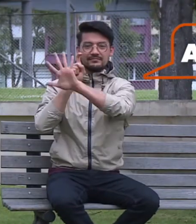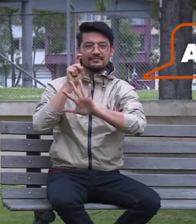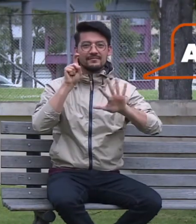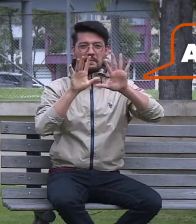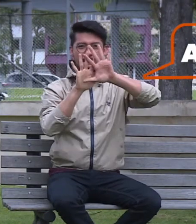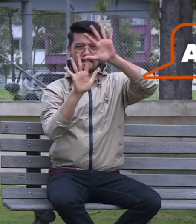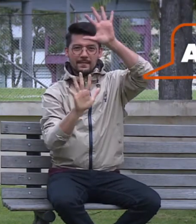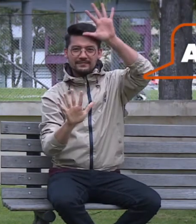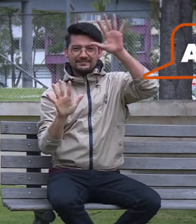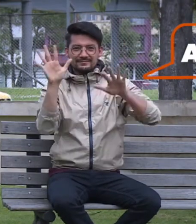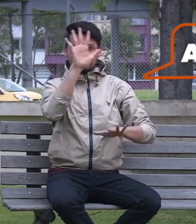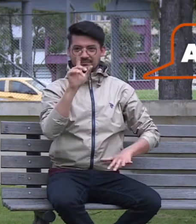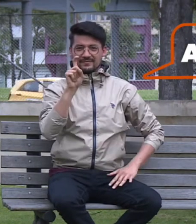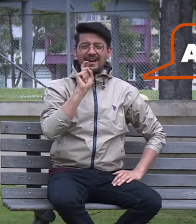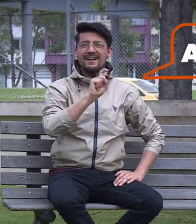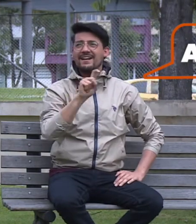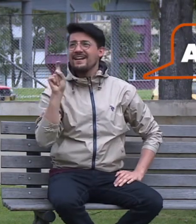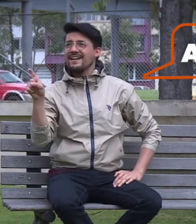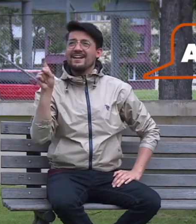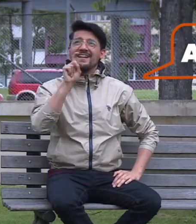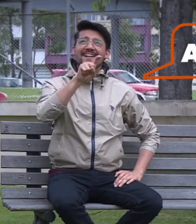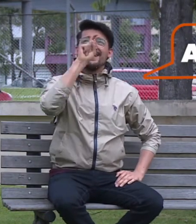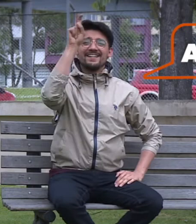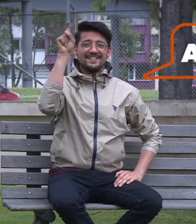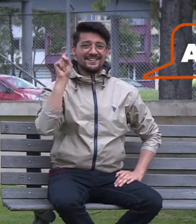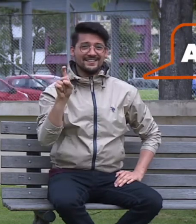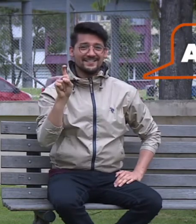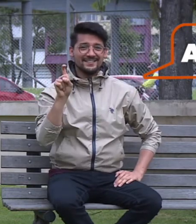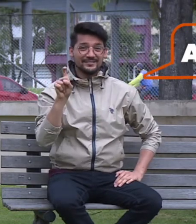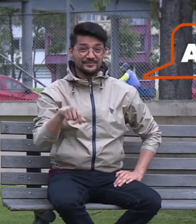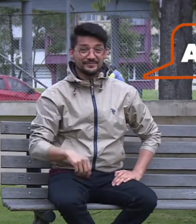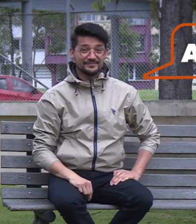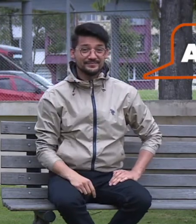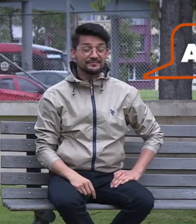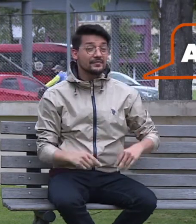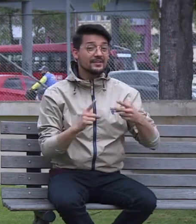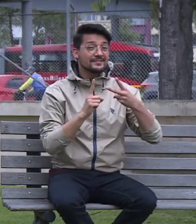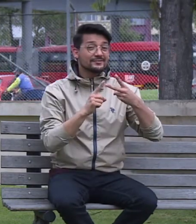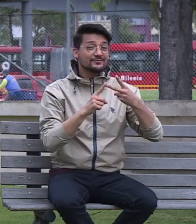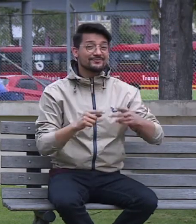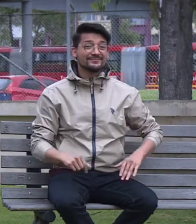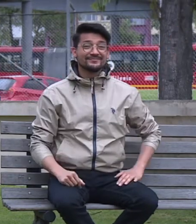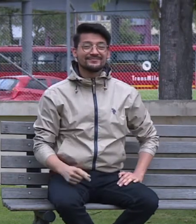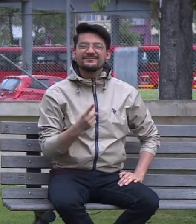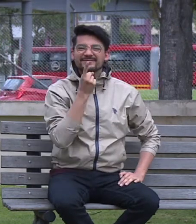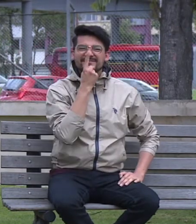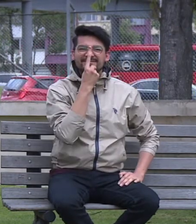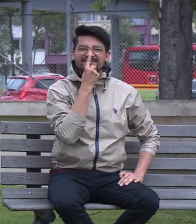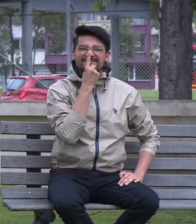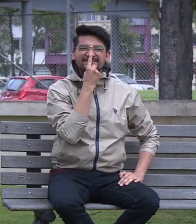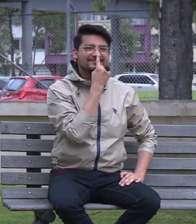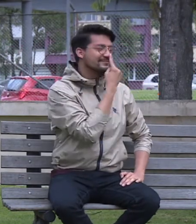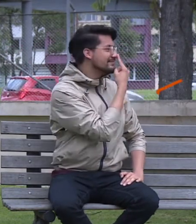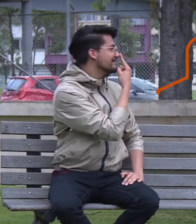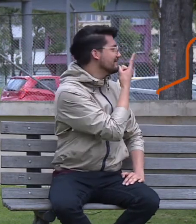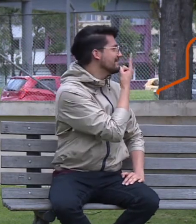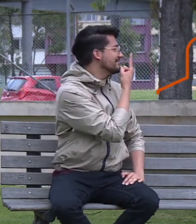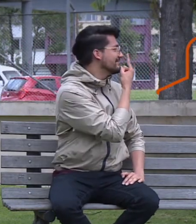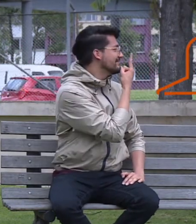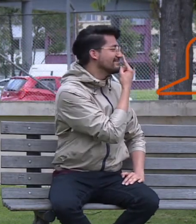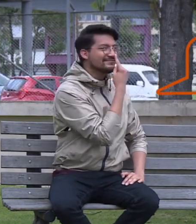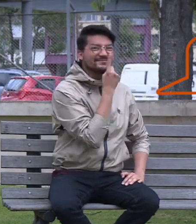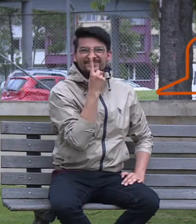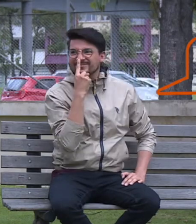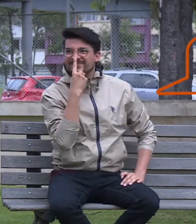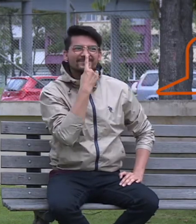Como si tuvieran un mapa y quisieran marcar los lugares a donde quisieran ir. La segunda, explorar,